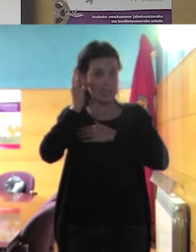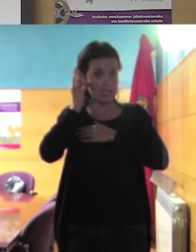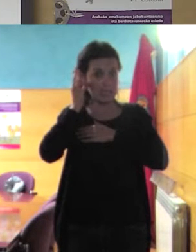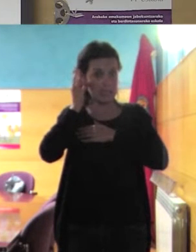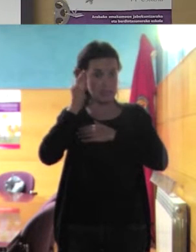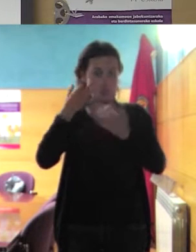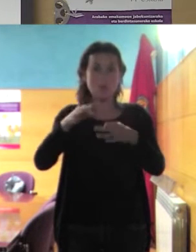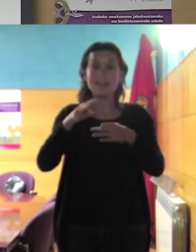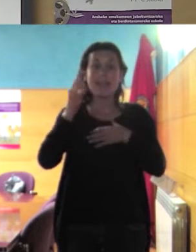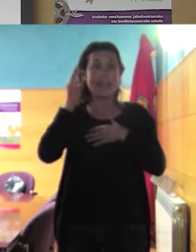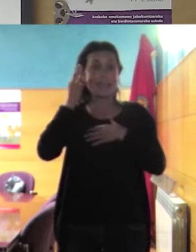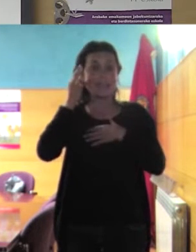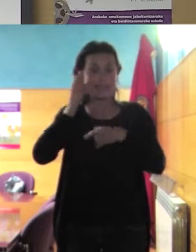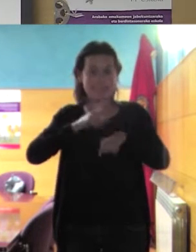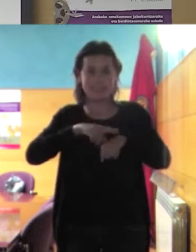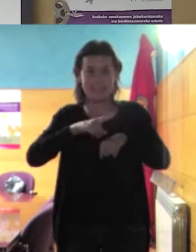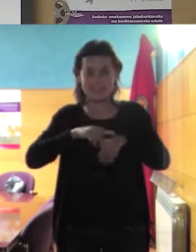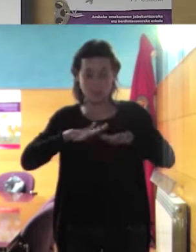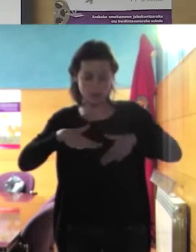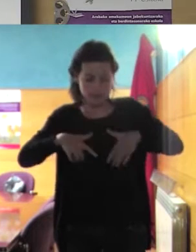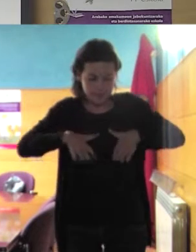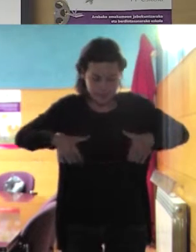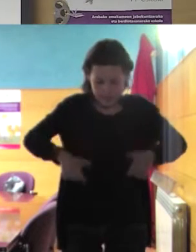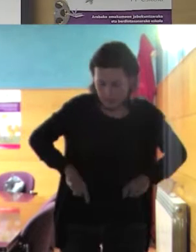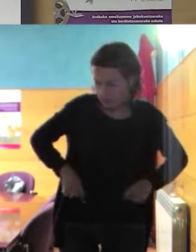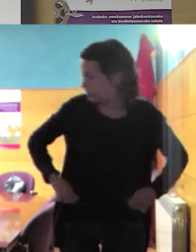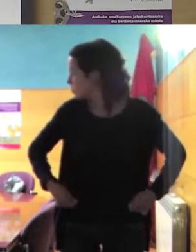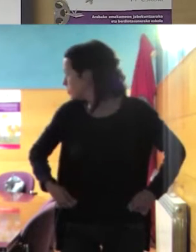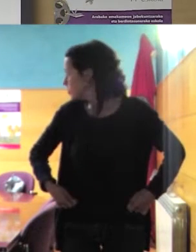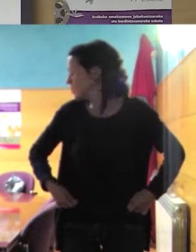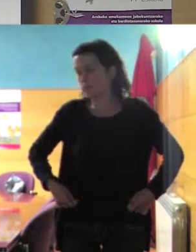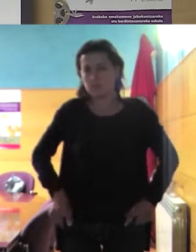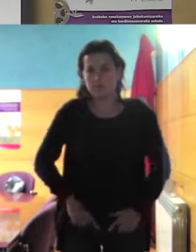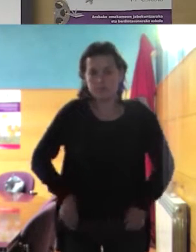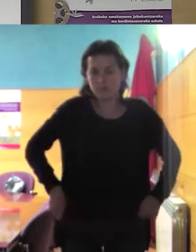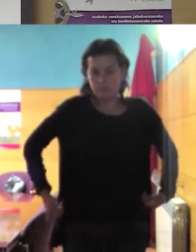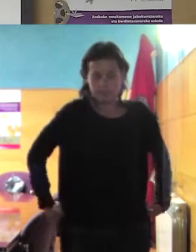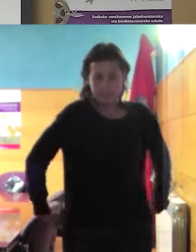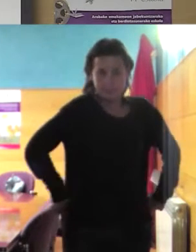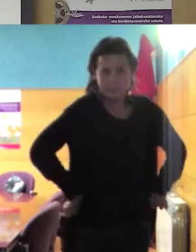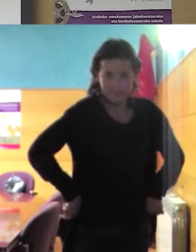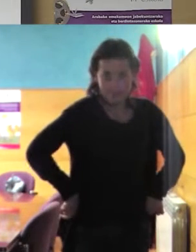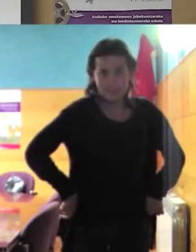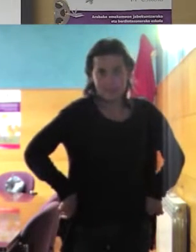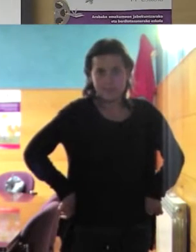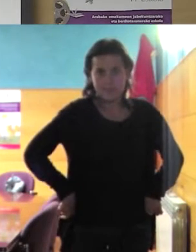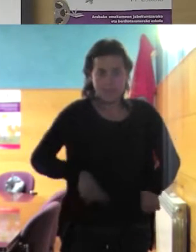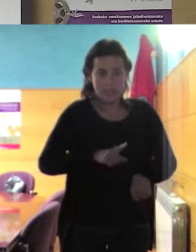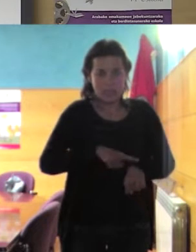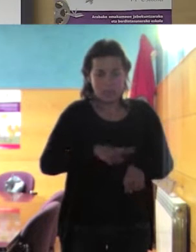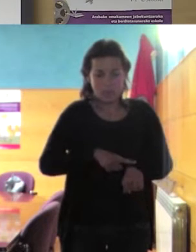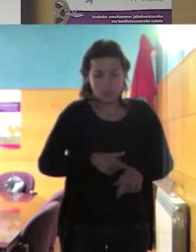colocándose el bikini sacándose el bikini y colocándoselo porque no